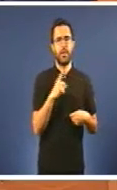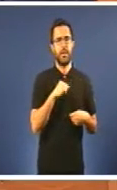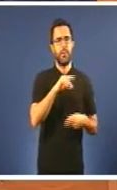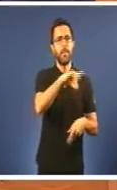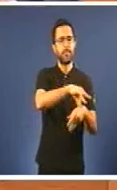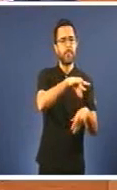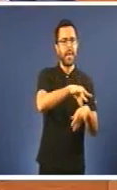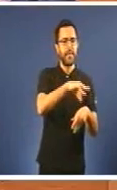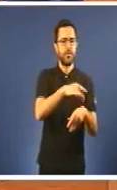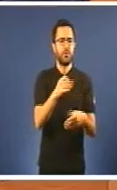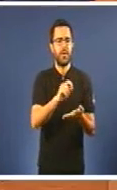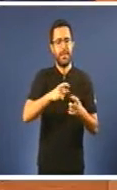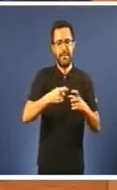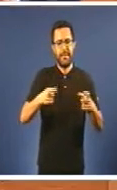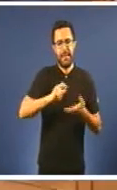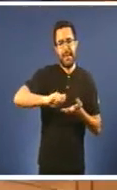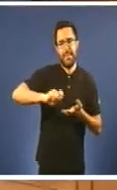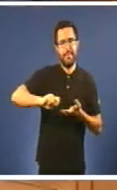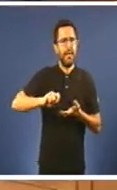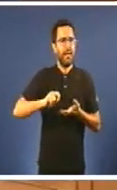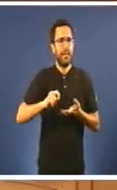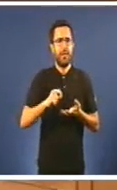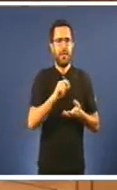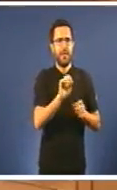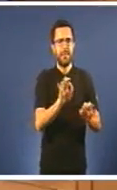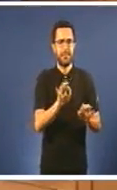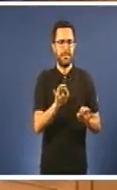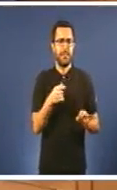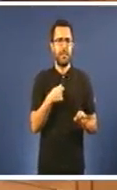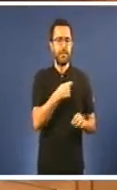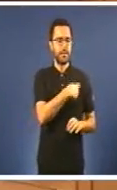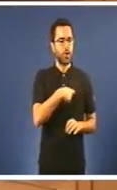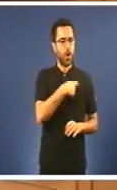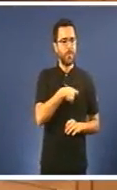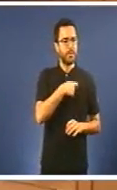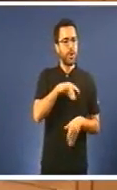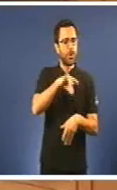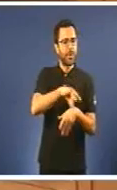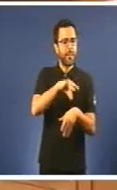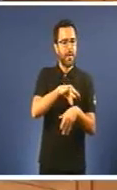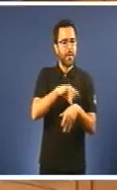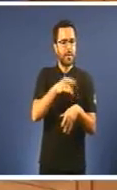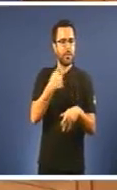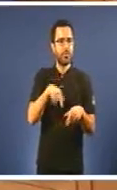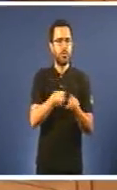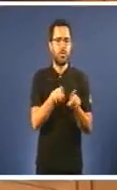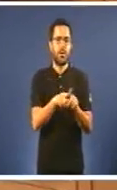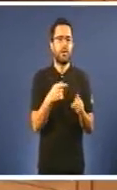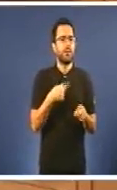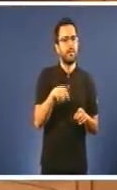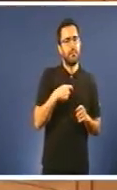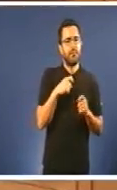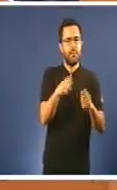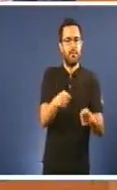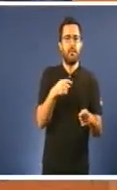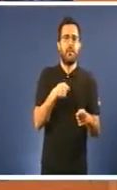receitan E non querían aceptar Que era esa comisión de médicos Os que sinalaban os protocolos Nin as prioridades